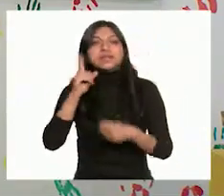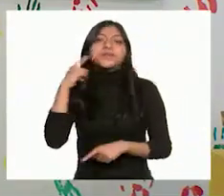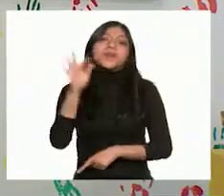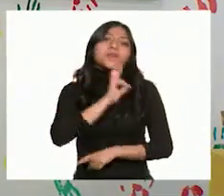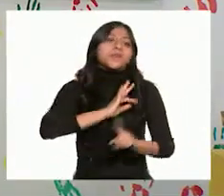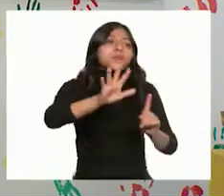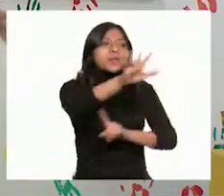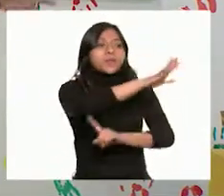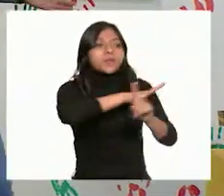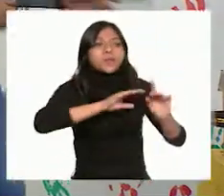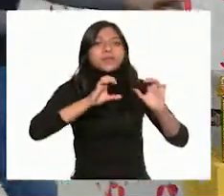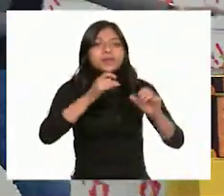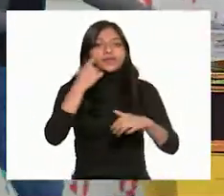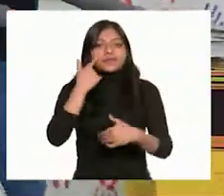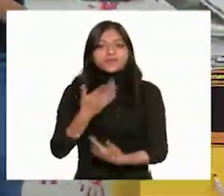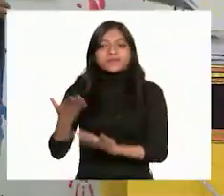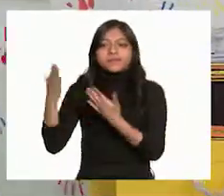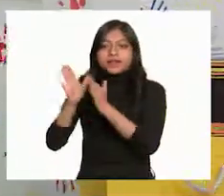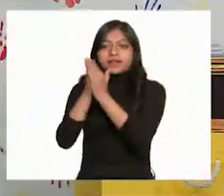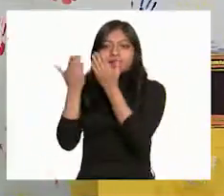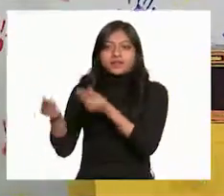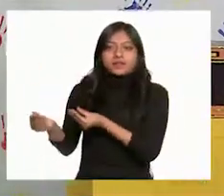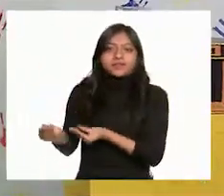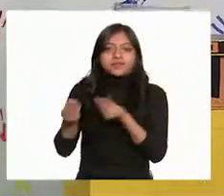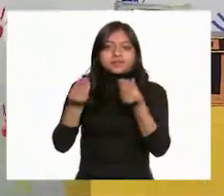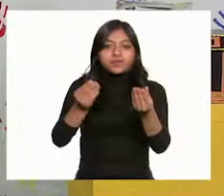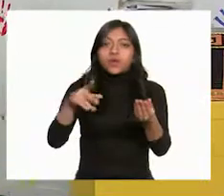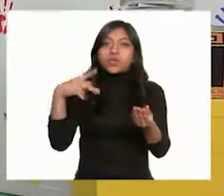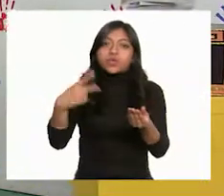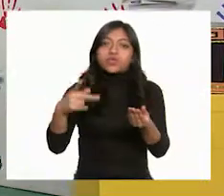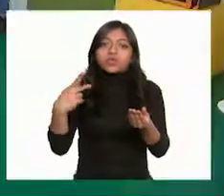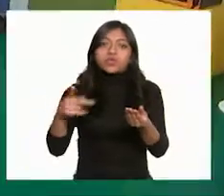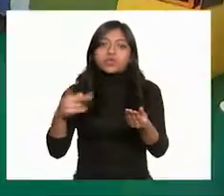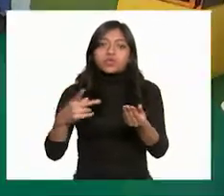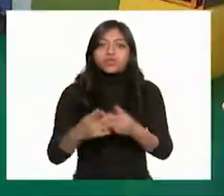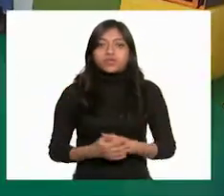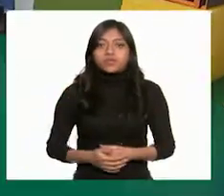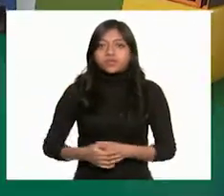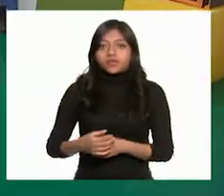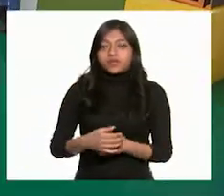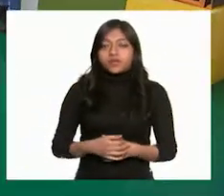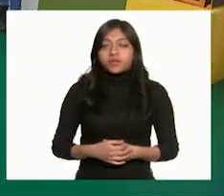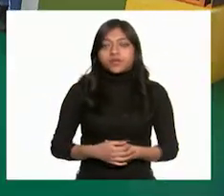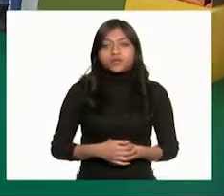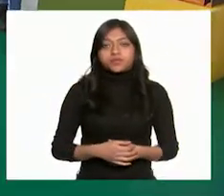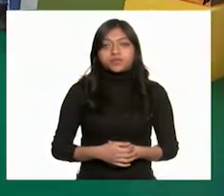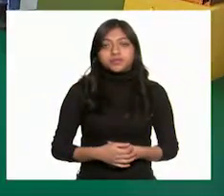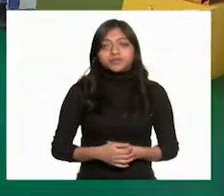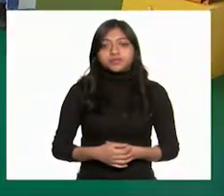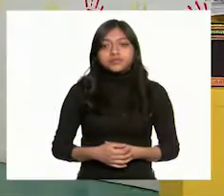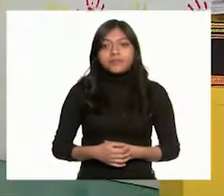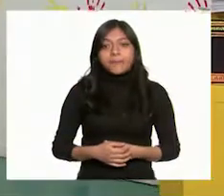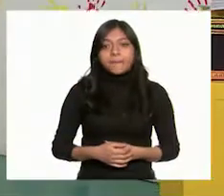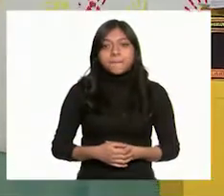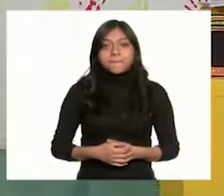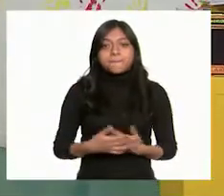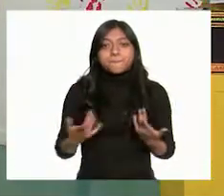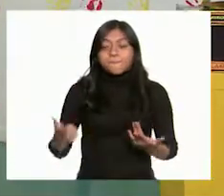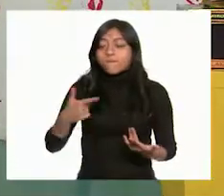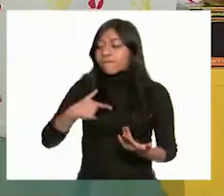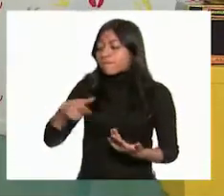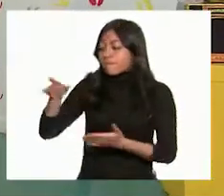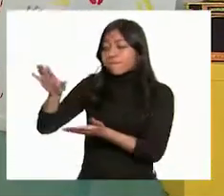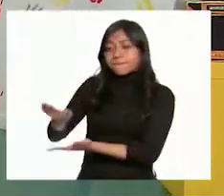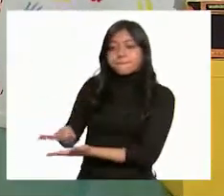medio ambiente. Miren, toma este libro, Panchito, es tuyo, los demás deben ayudarme a decidir qué haré con los